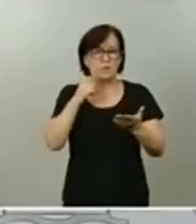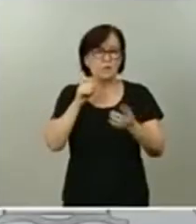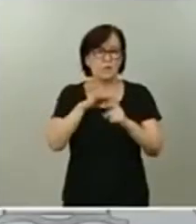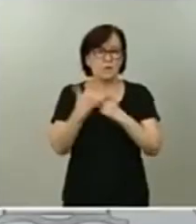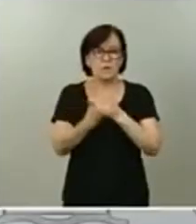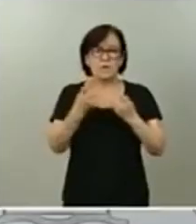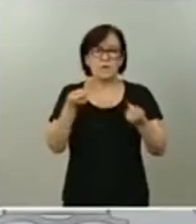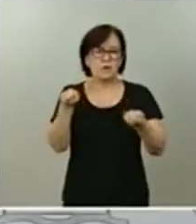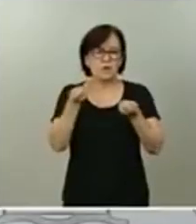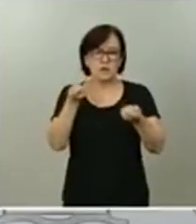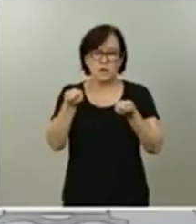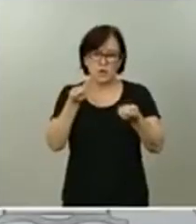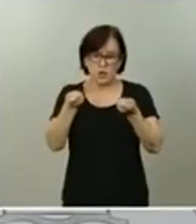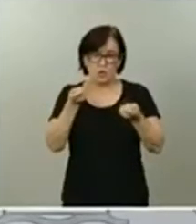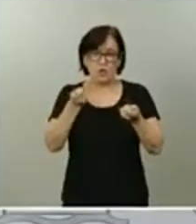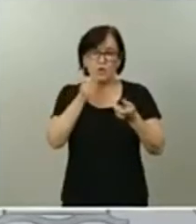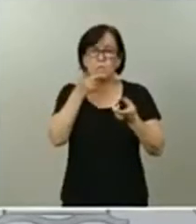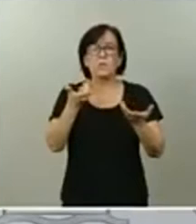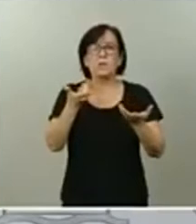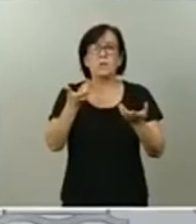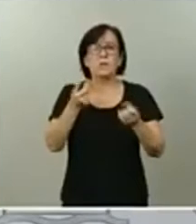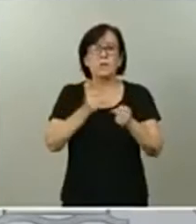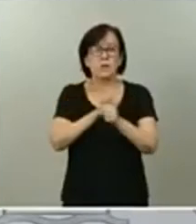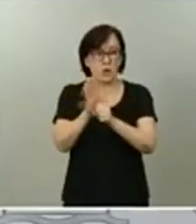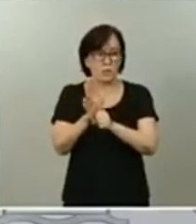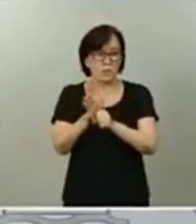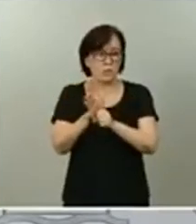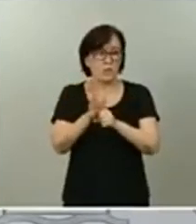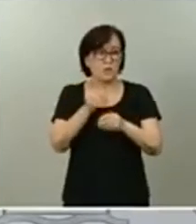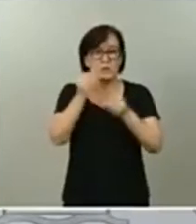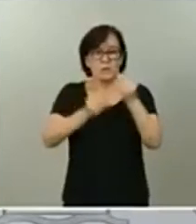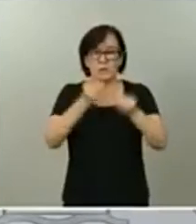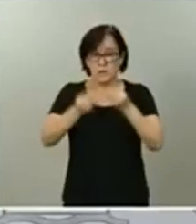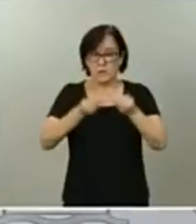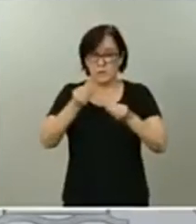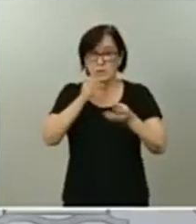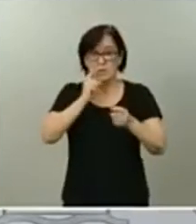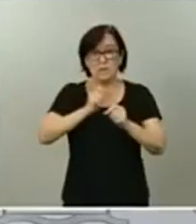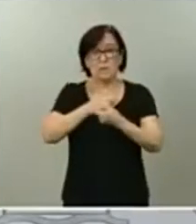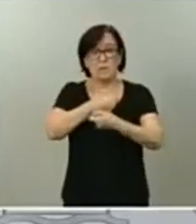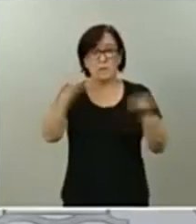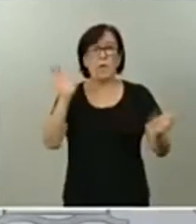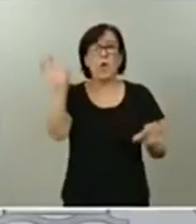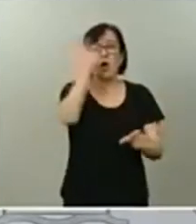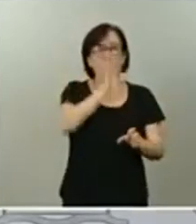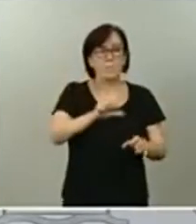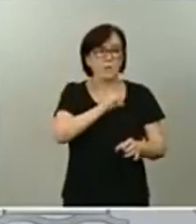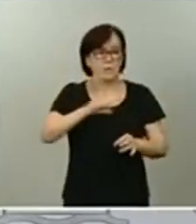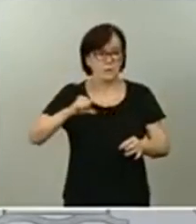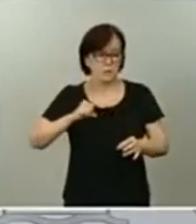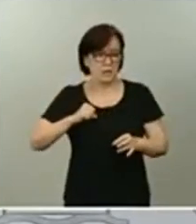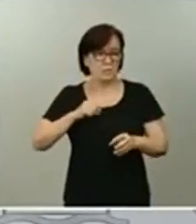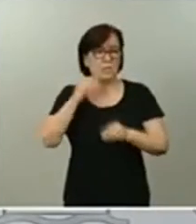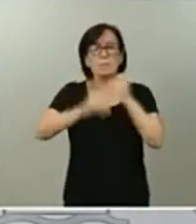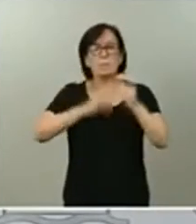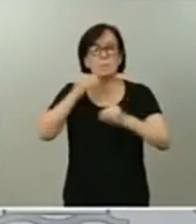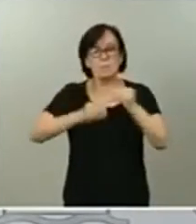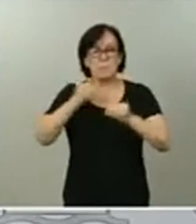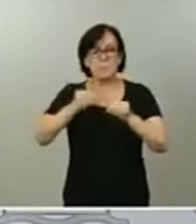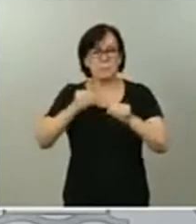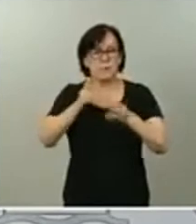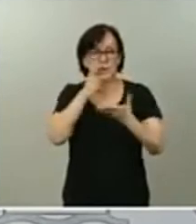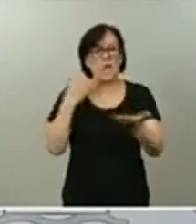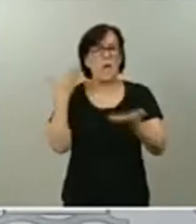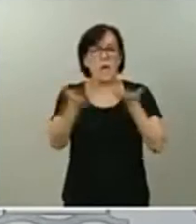COVID-19 que se ha remitido, como ustedes conocen, a las comunidades autónomas para que realicen sus aportaciones.